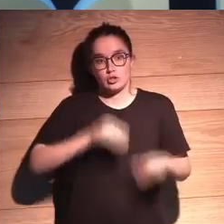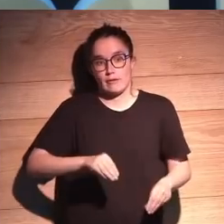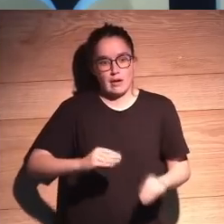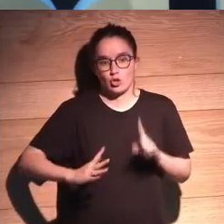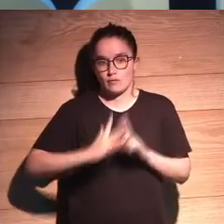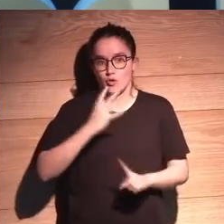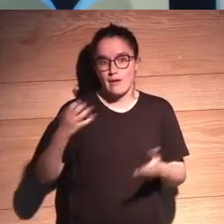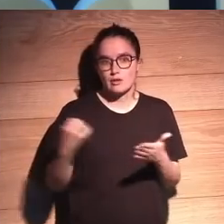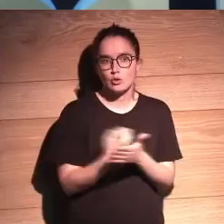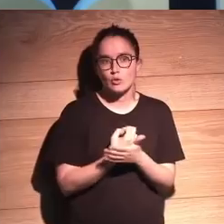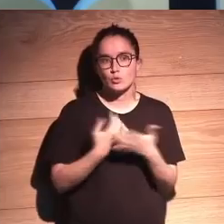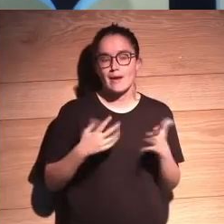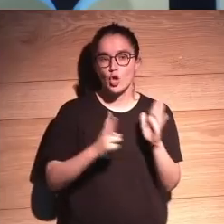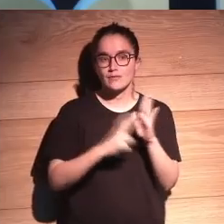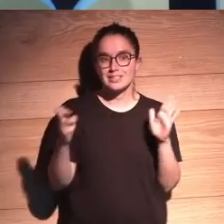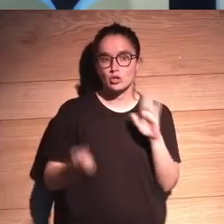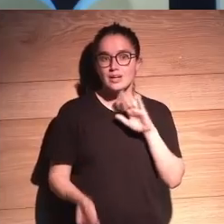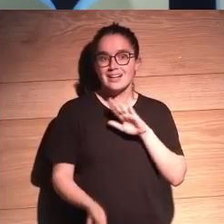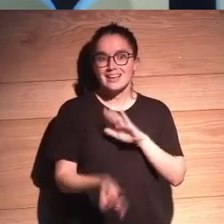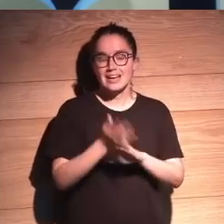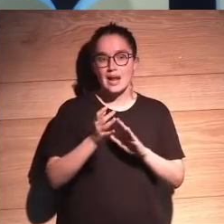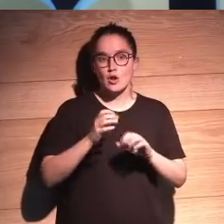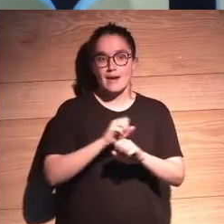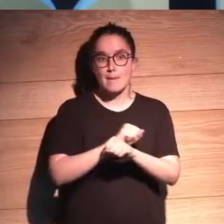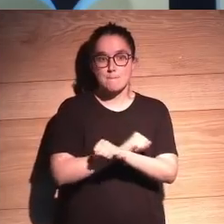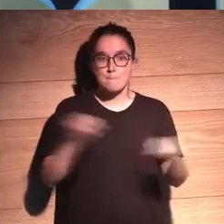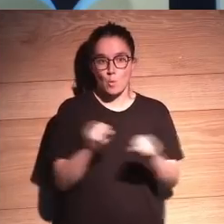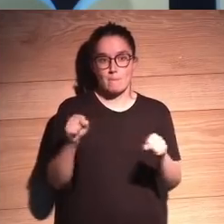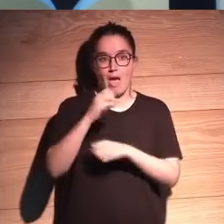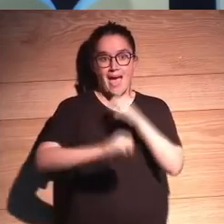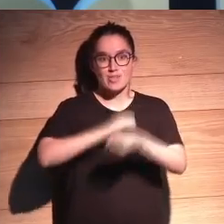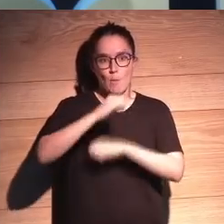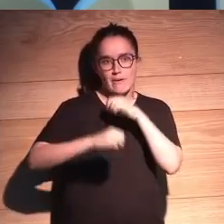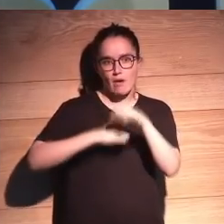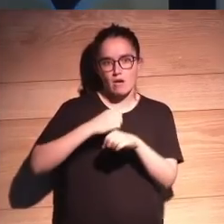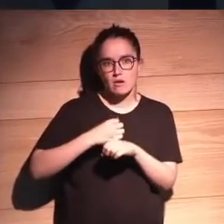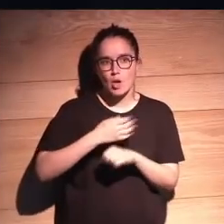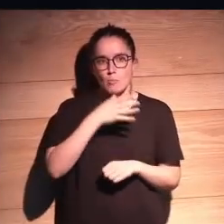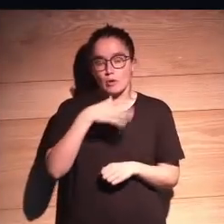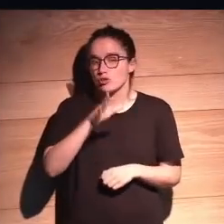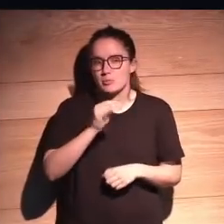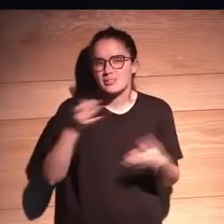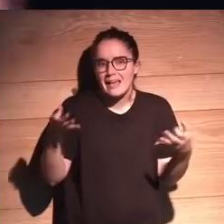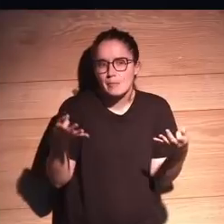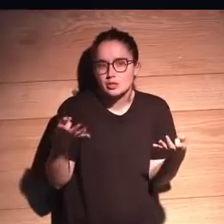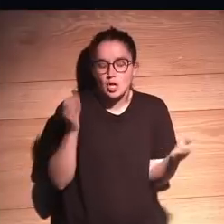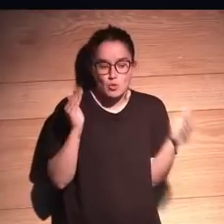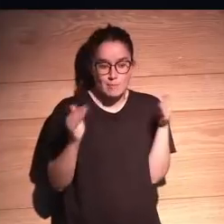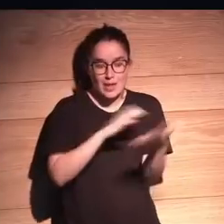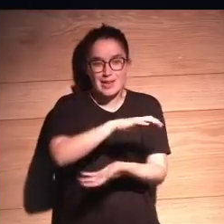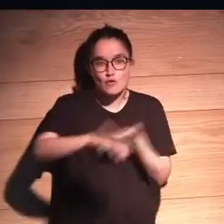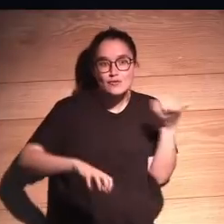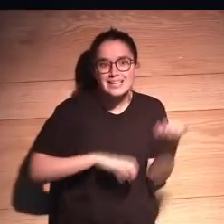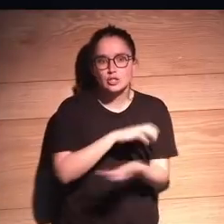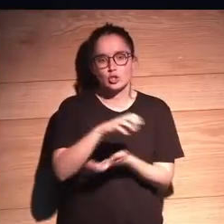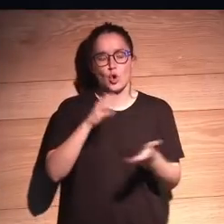todos, ¿no? Y es que los físicos crearon la bomba atómica, ¿no? ¿Y por qué no entendemos qué pasó, no? Era una época de conflicto,